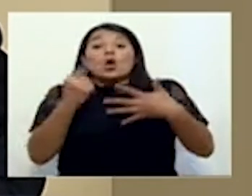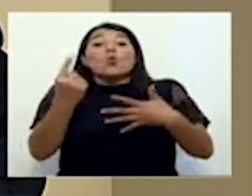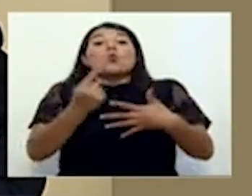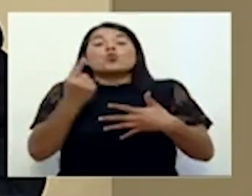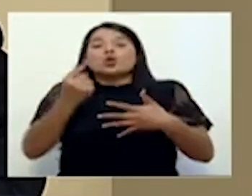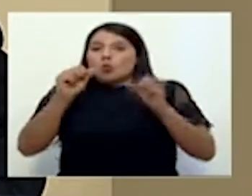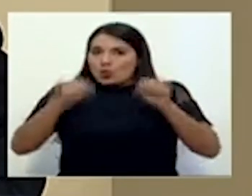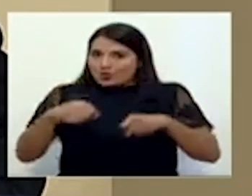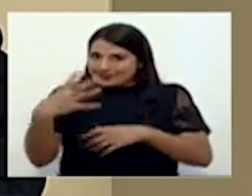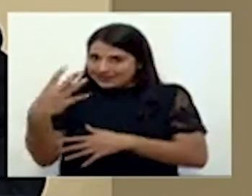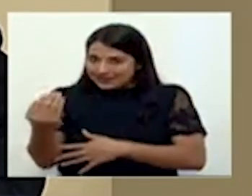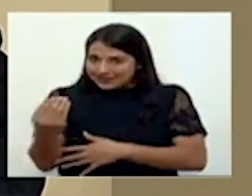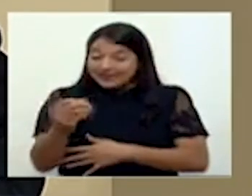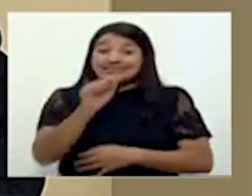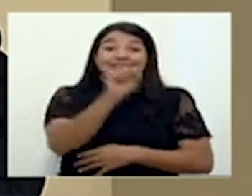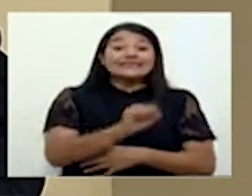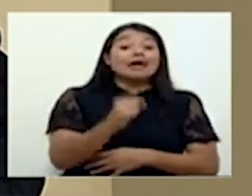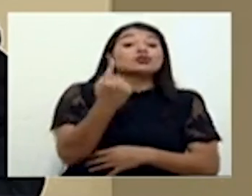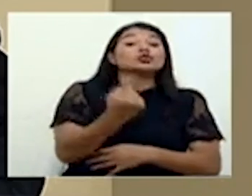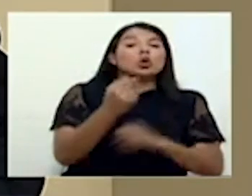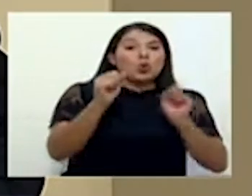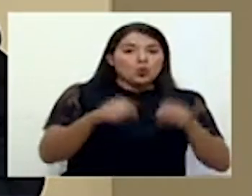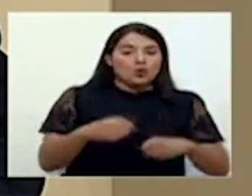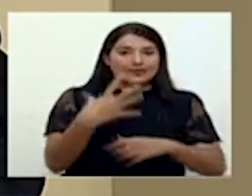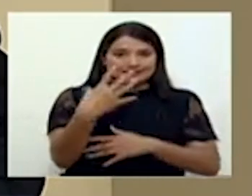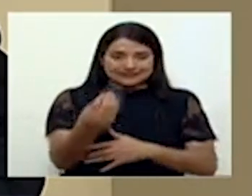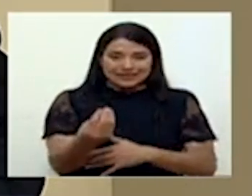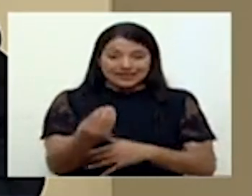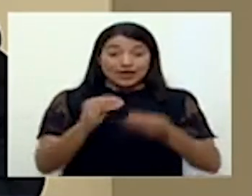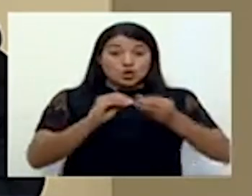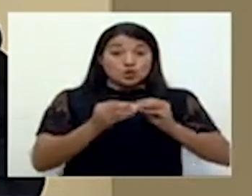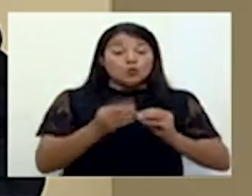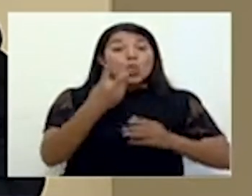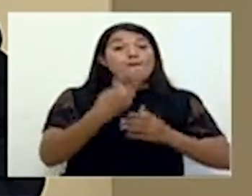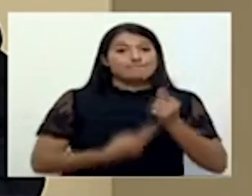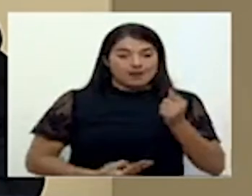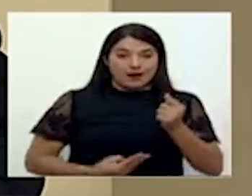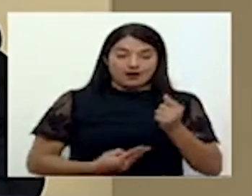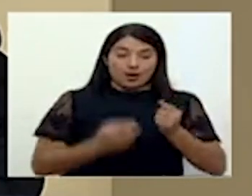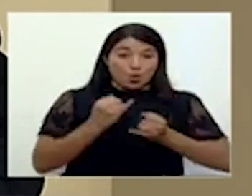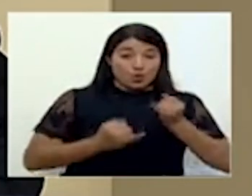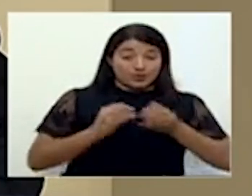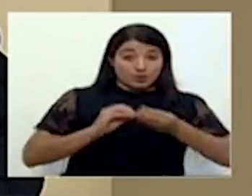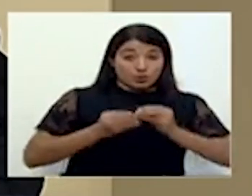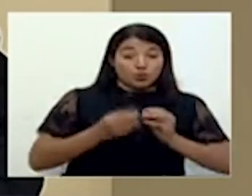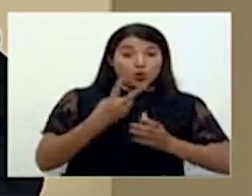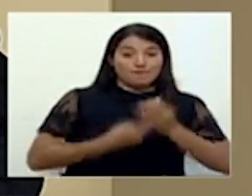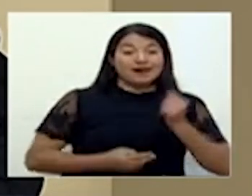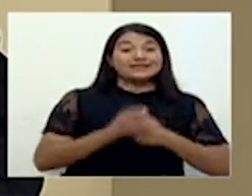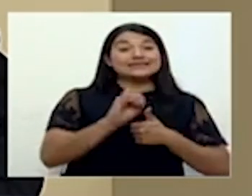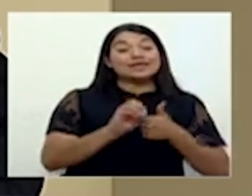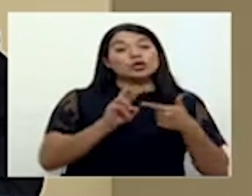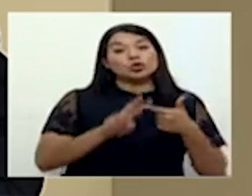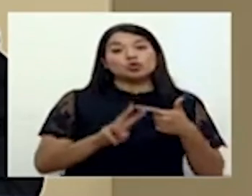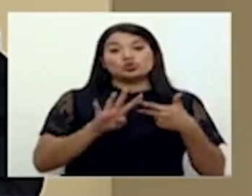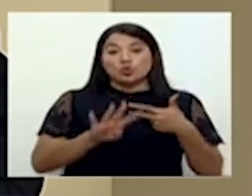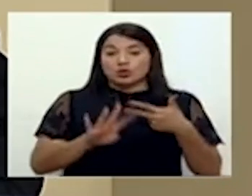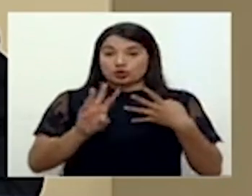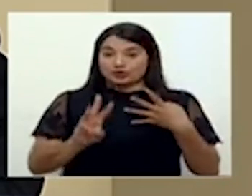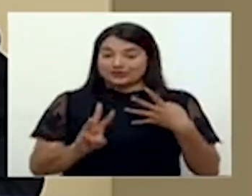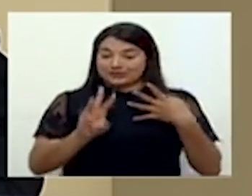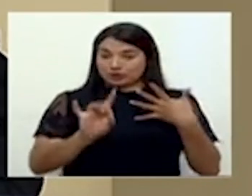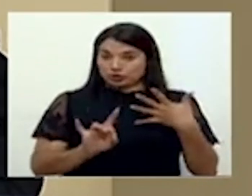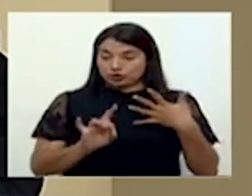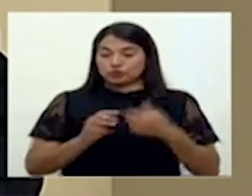los sábados sólo circularán los números par, el último dígito par cero, dos, cuatro, seis